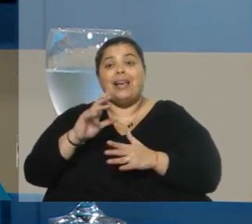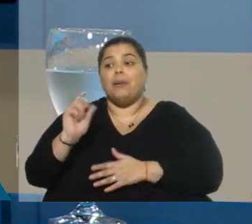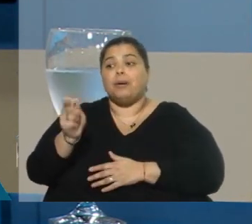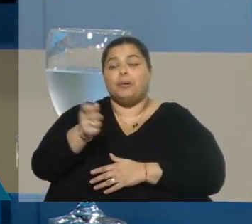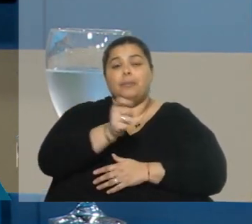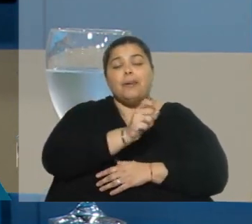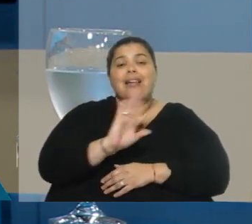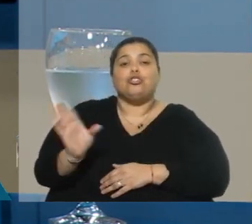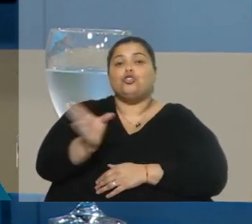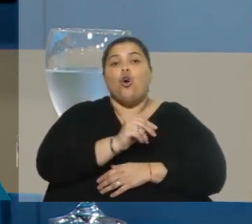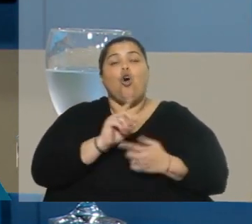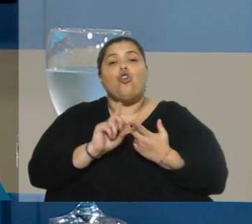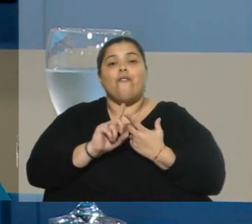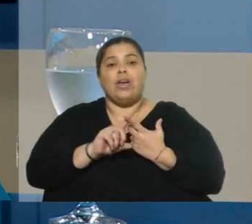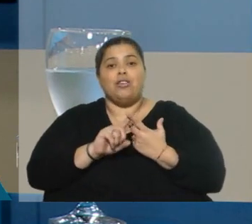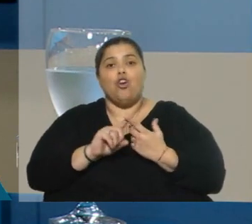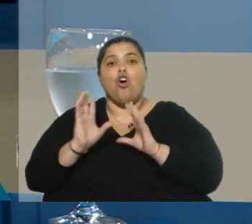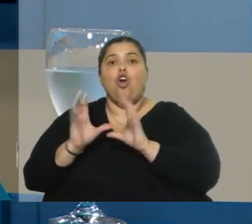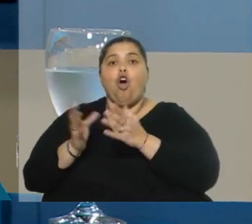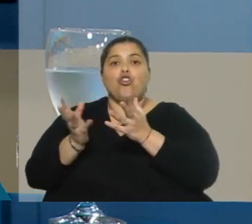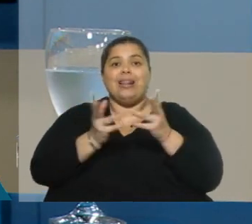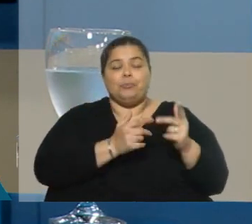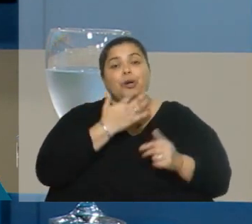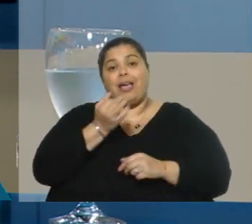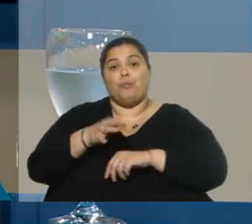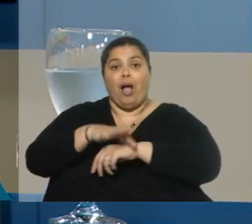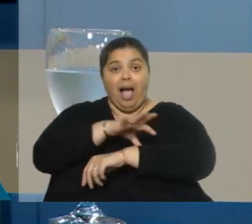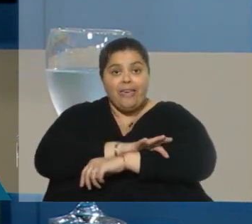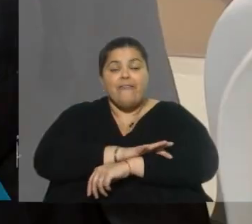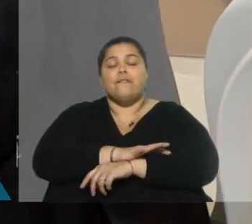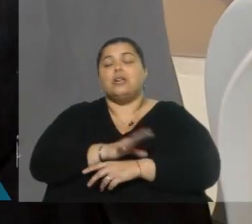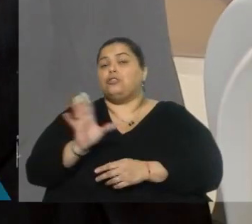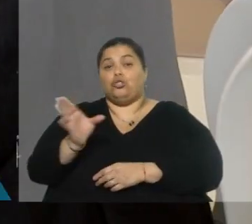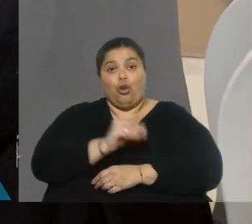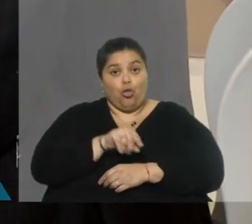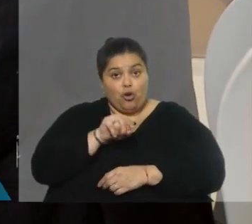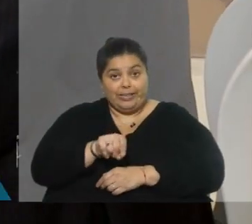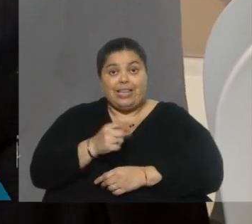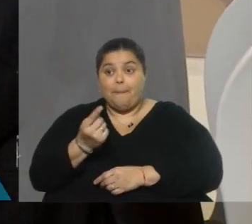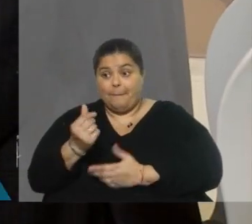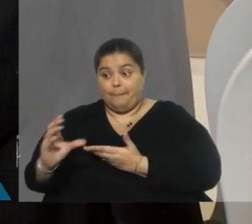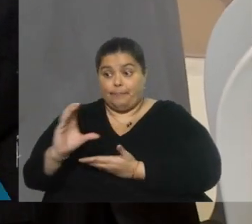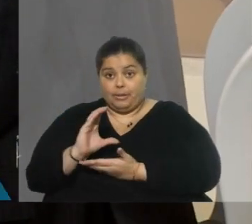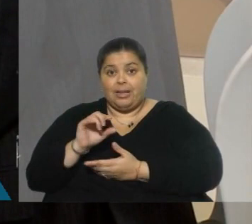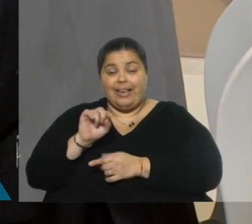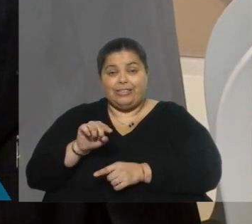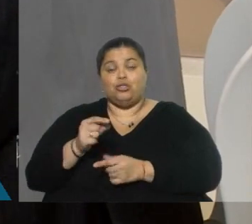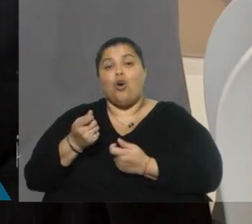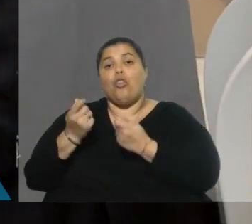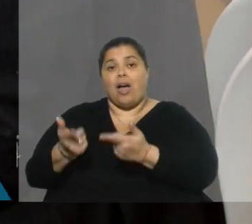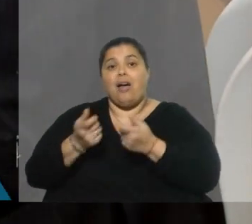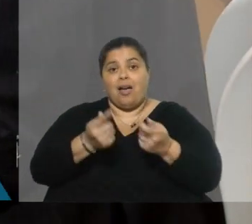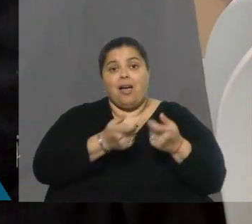los convenios que tenemos con las organizaciones sociales, todos los centros CAIF, por ejemplo. Esas partidas y ese rubro, que es el rubro transferencias,